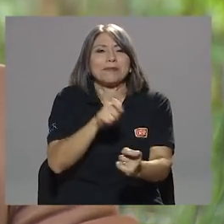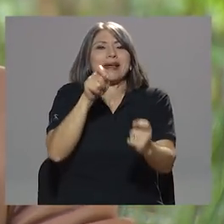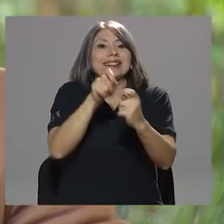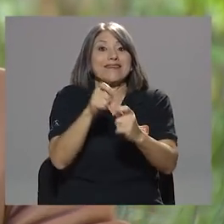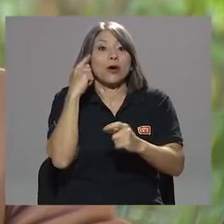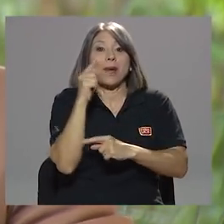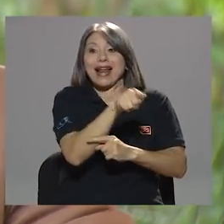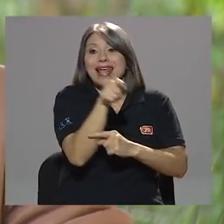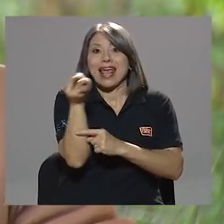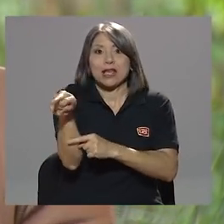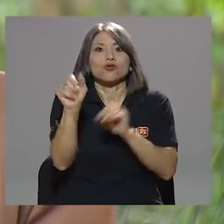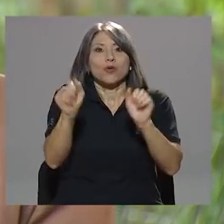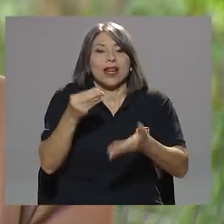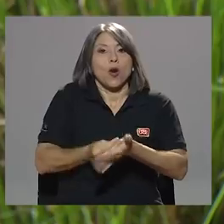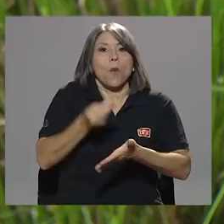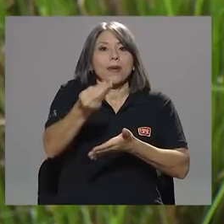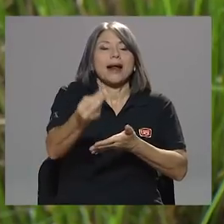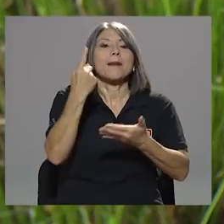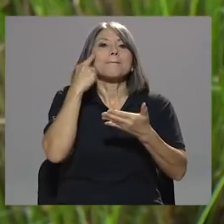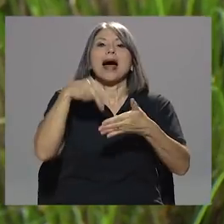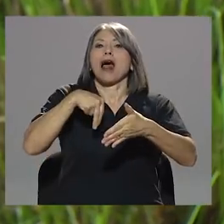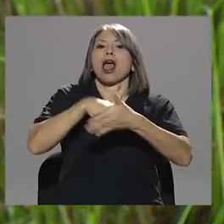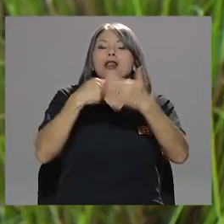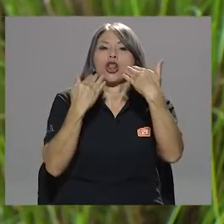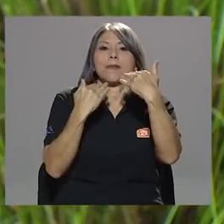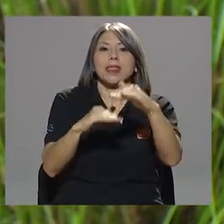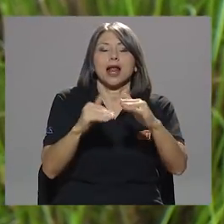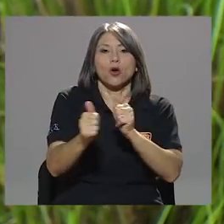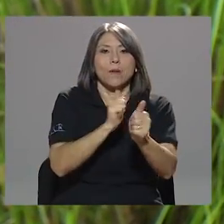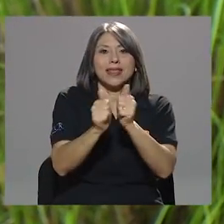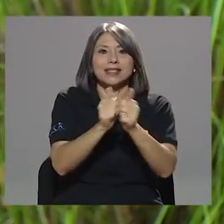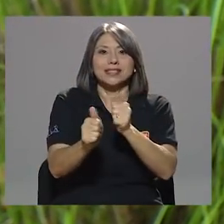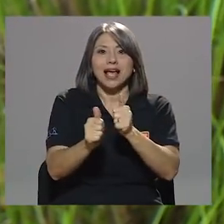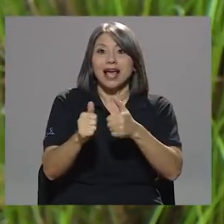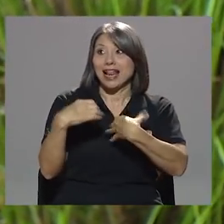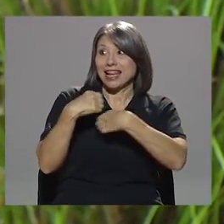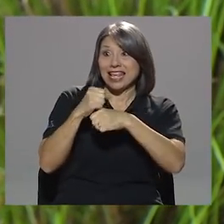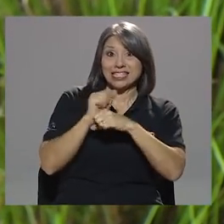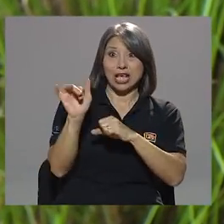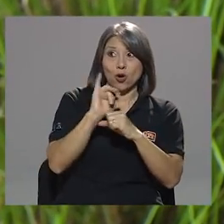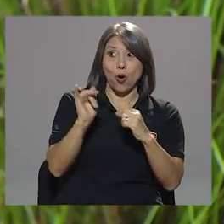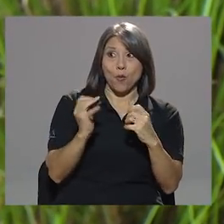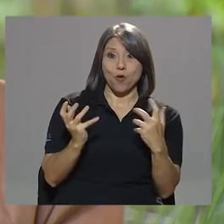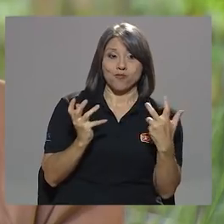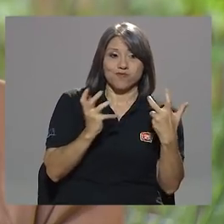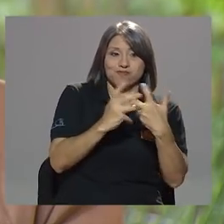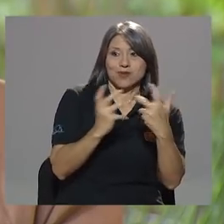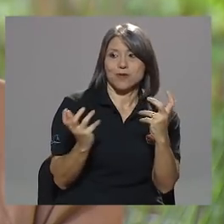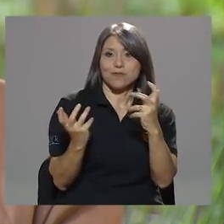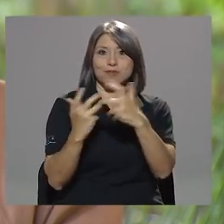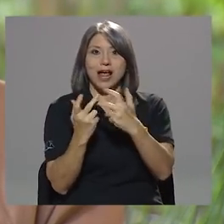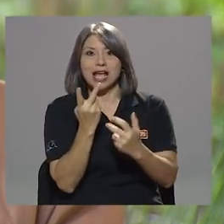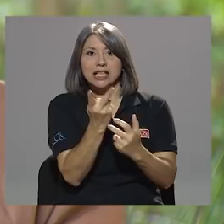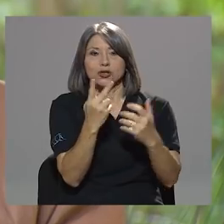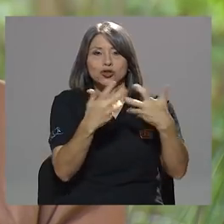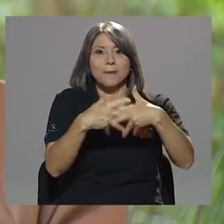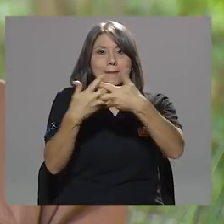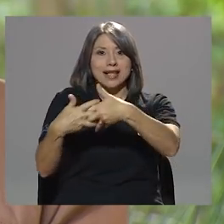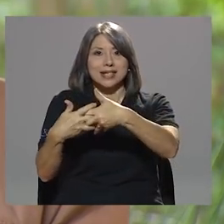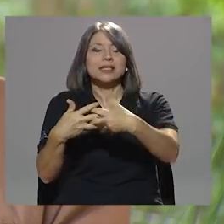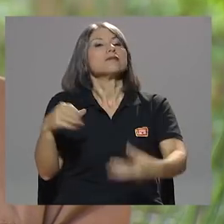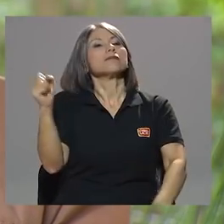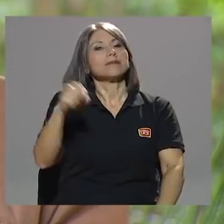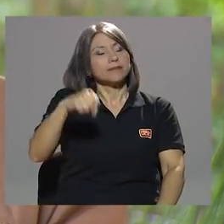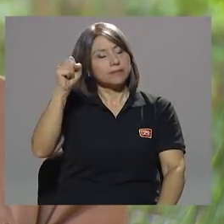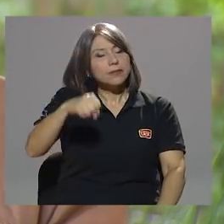limitar la competencia. Así de sencillo. ¿Le hicieron una camisa a la medida a esas dos empresas? Por supuesto que sí y tengo